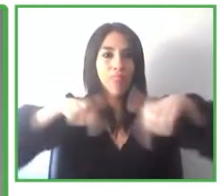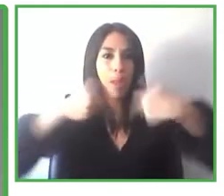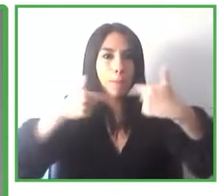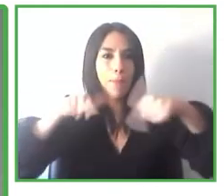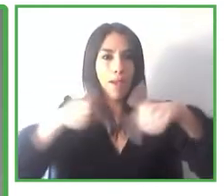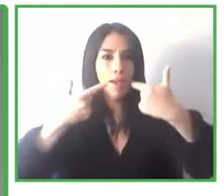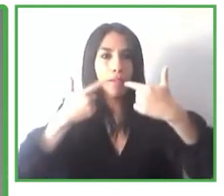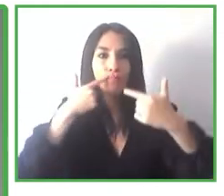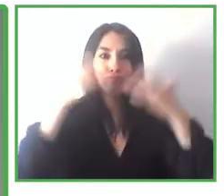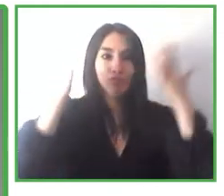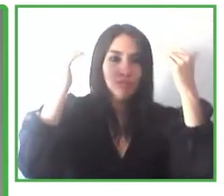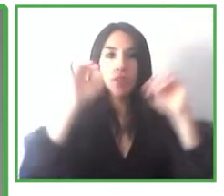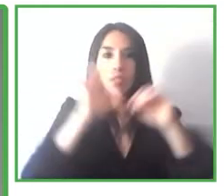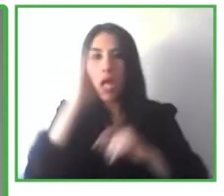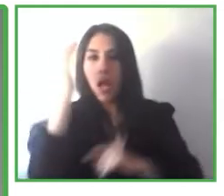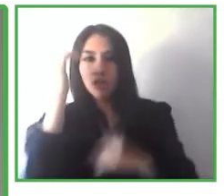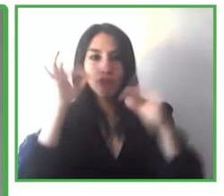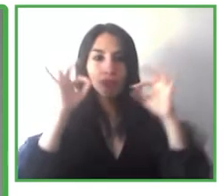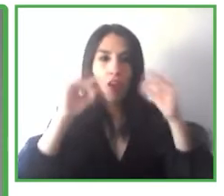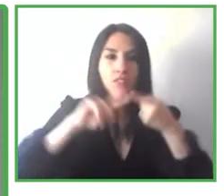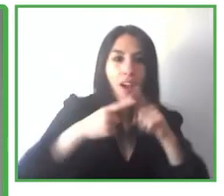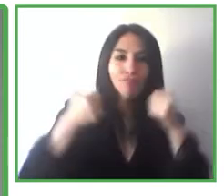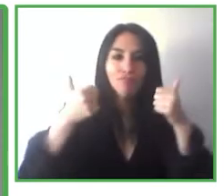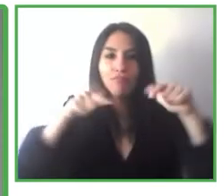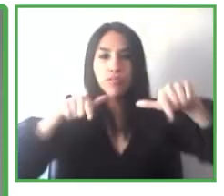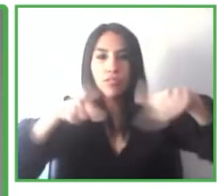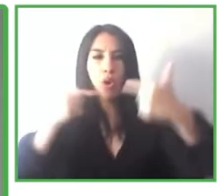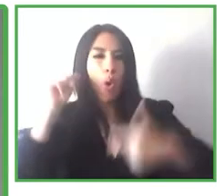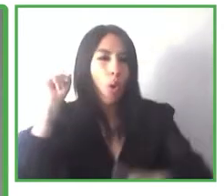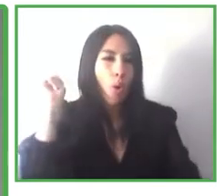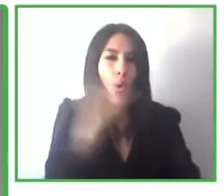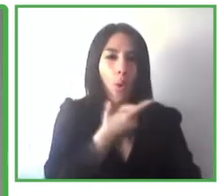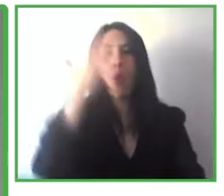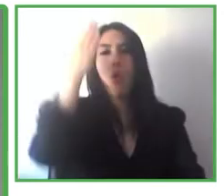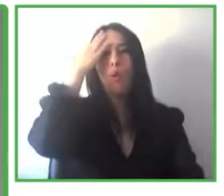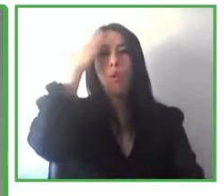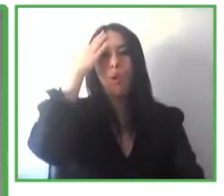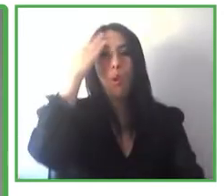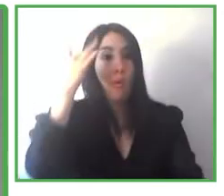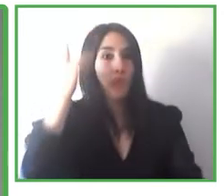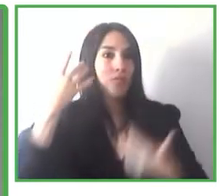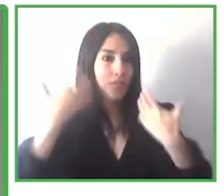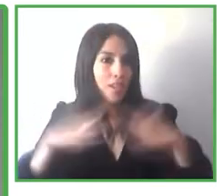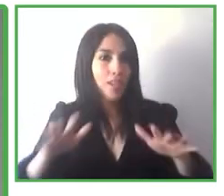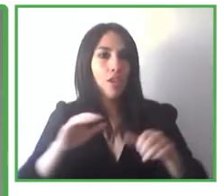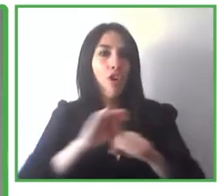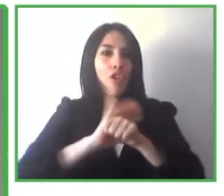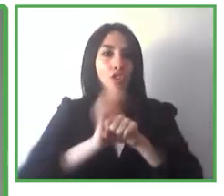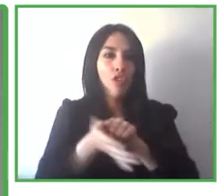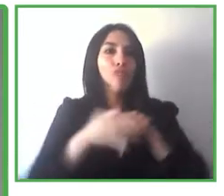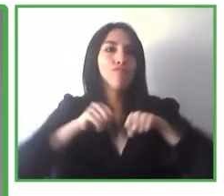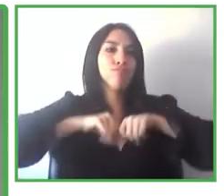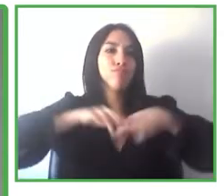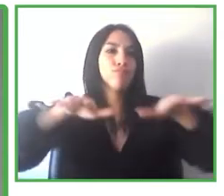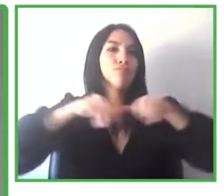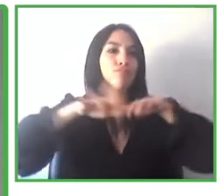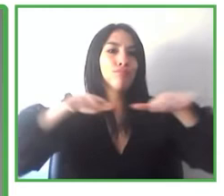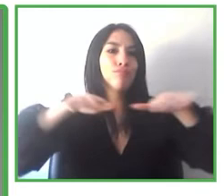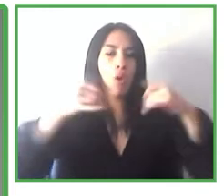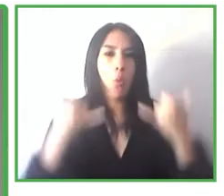que ha tenido que estar recluida en casa, se ha familiarizado, por suerte o por desgracia, con los sistemas de videoconferencia,